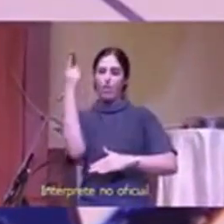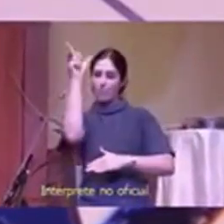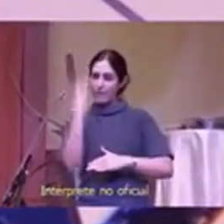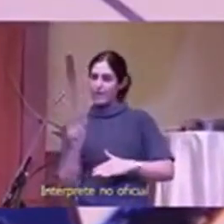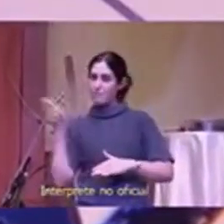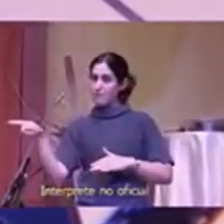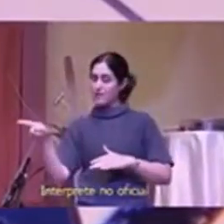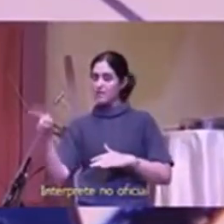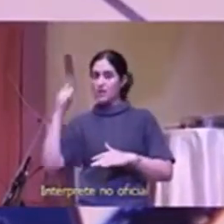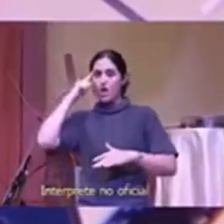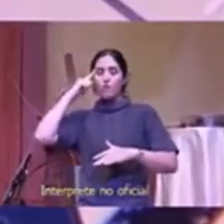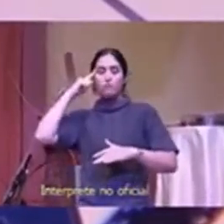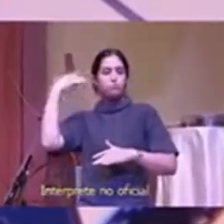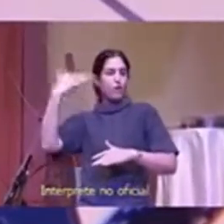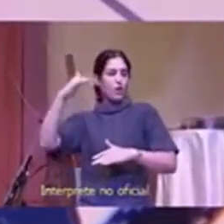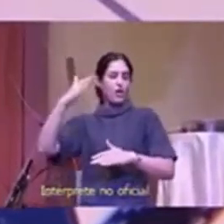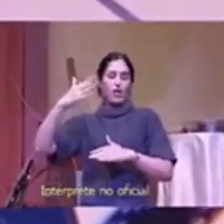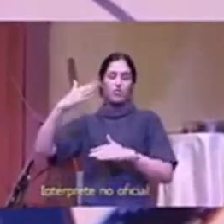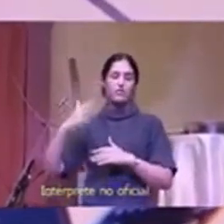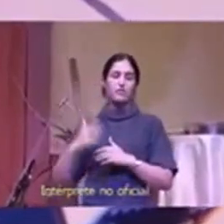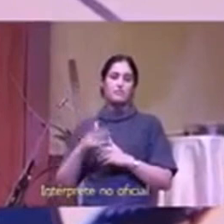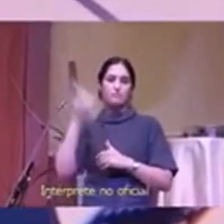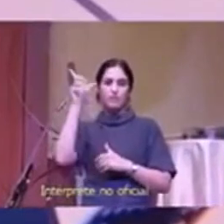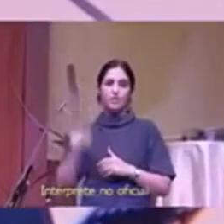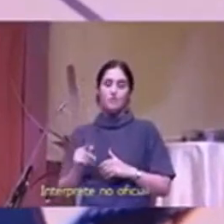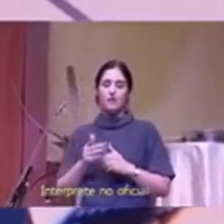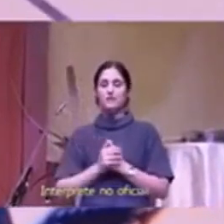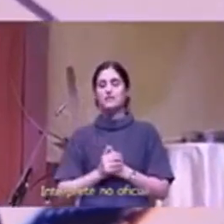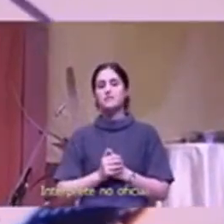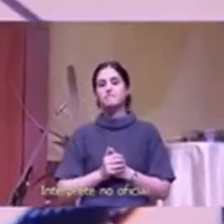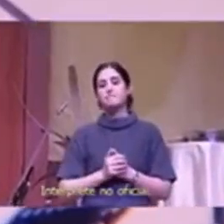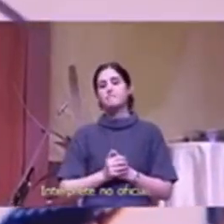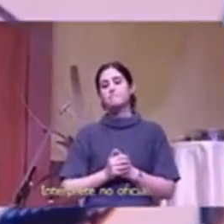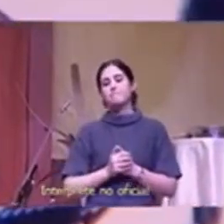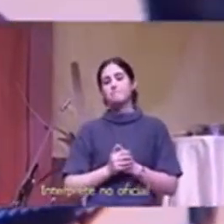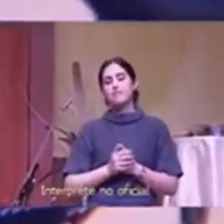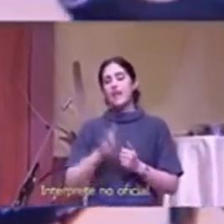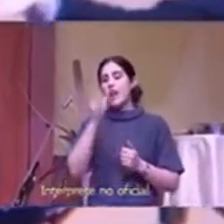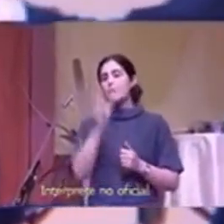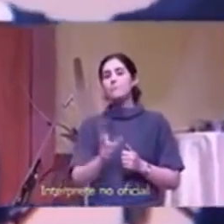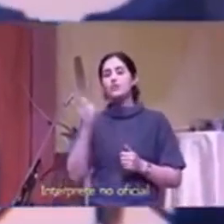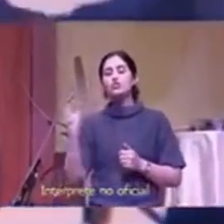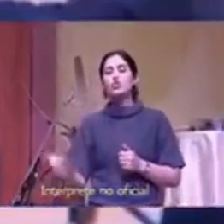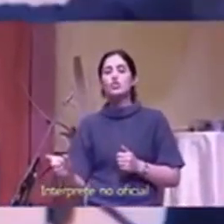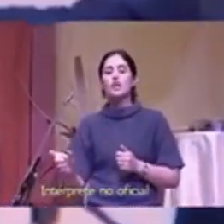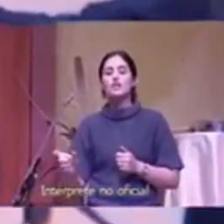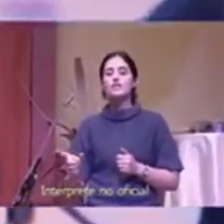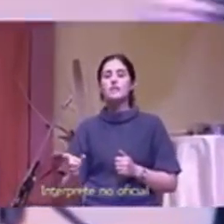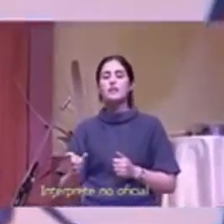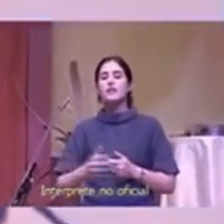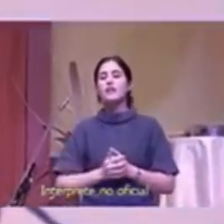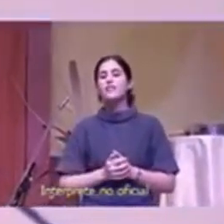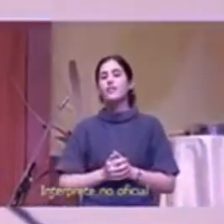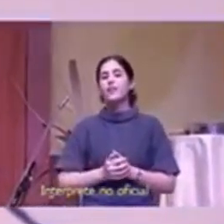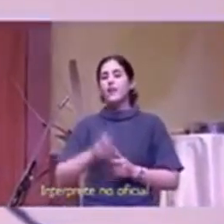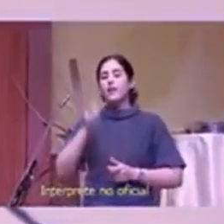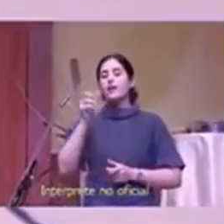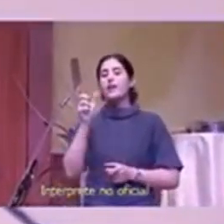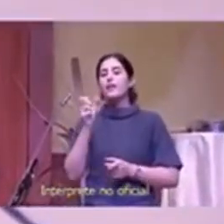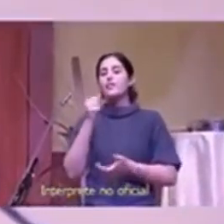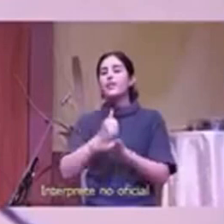los intelectuales los elite de los negocios los empresarios